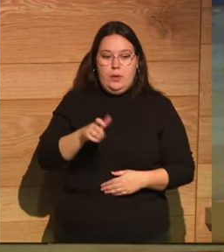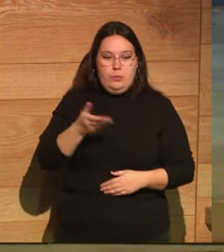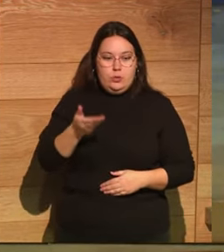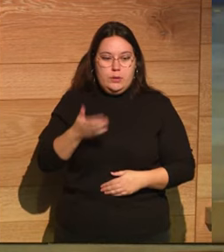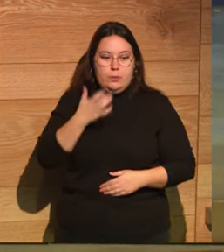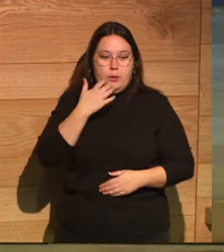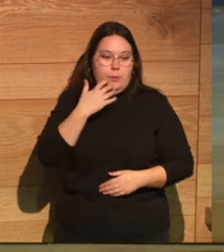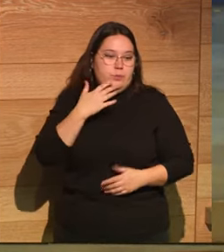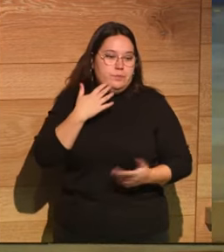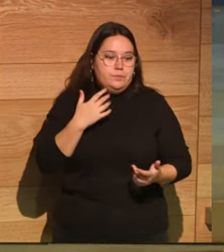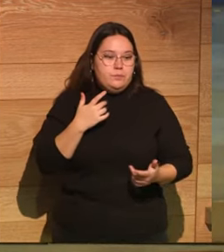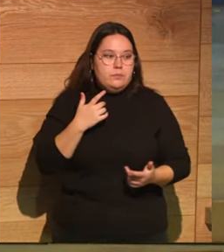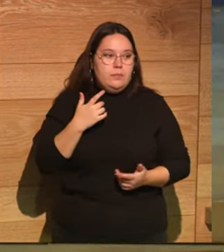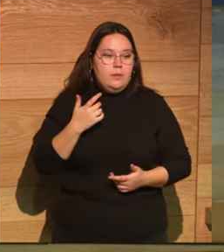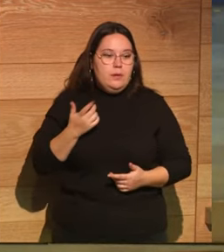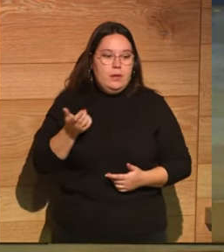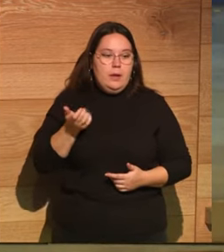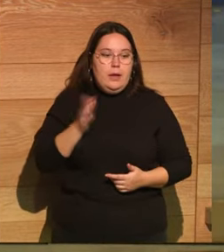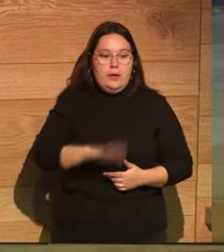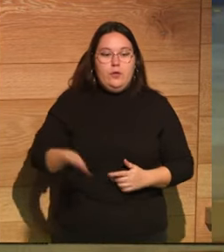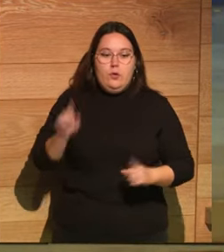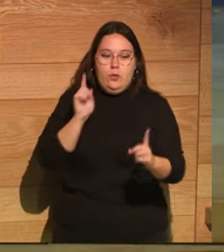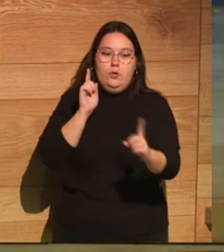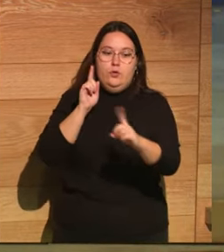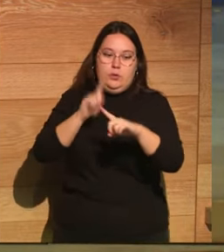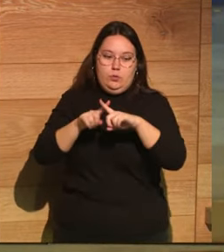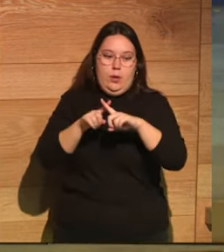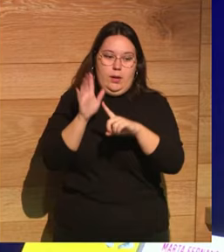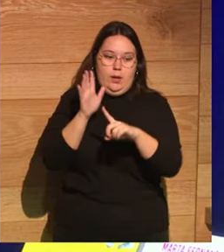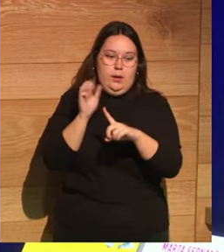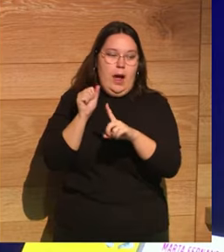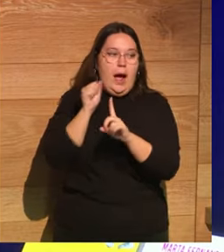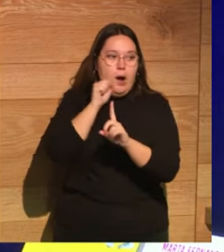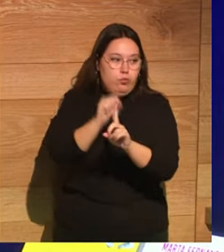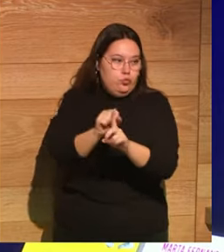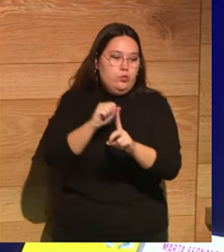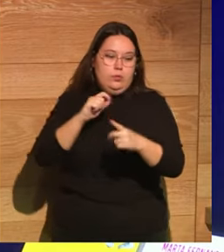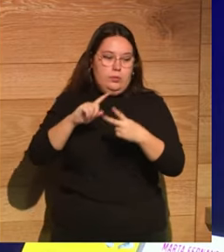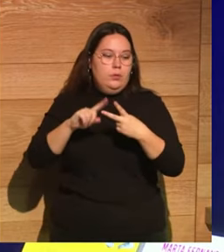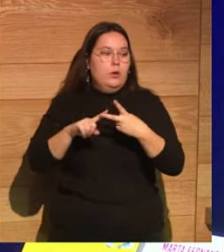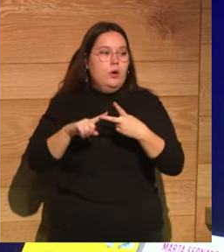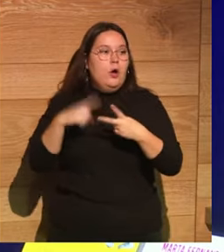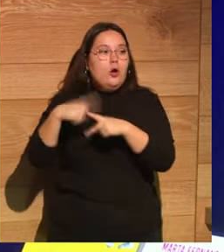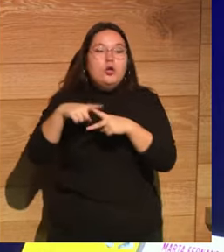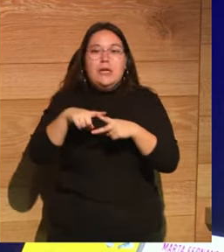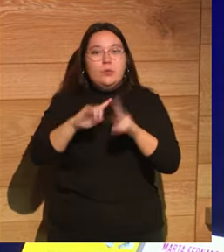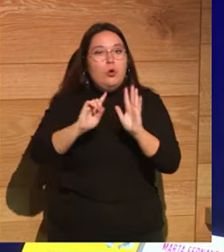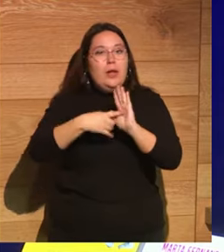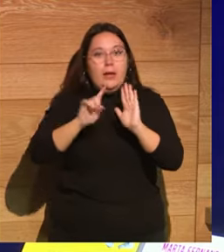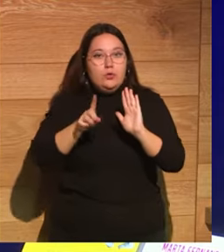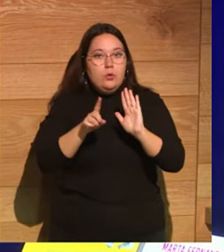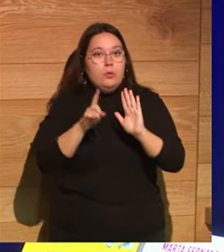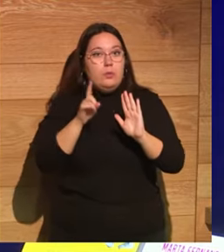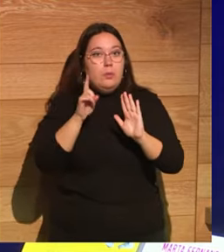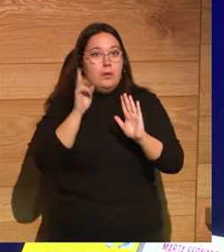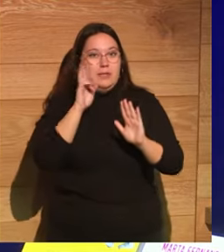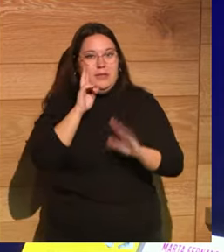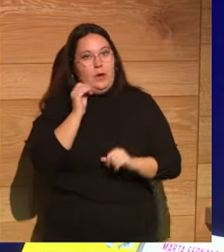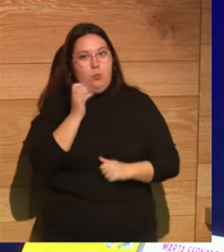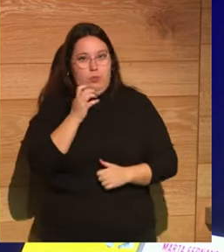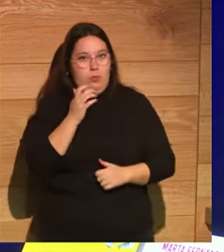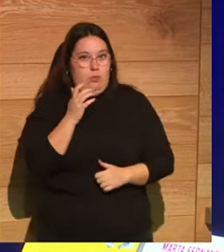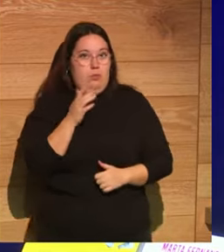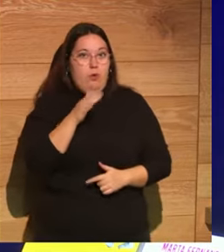llámale incestuoso, llámale ciertas cosas que, aunque no eran ilegales, estaban muy mal vistas. Entonces,